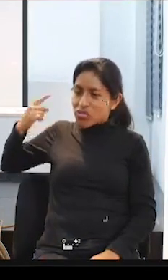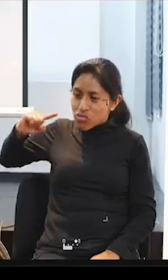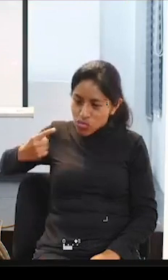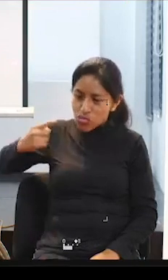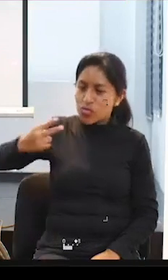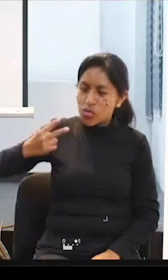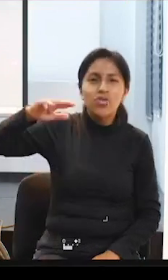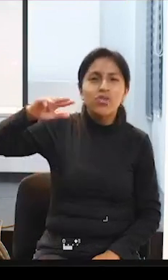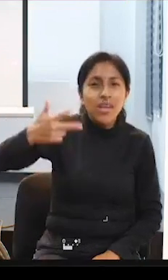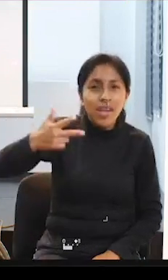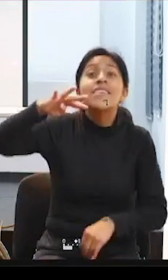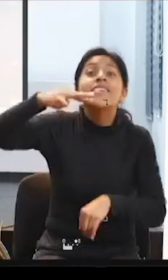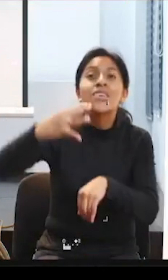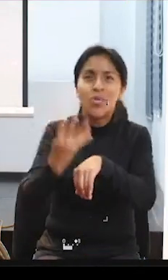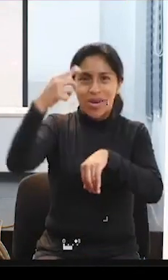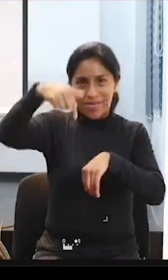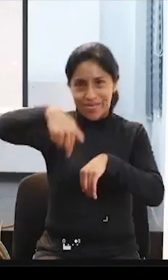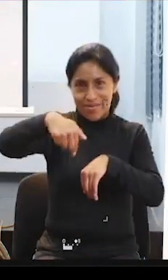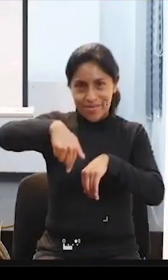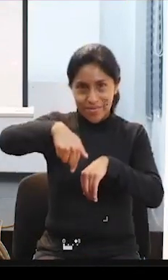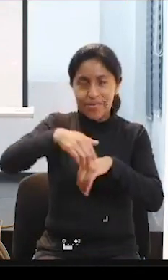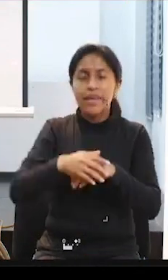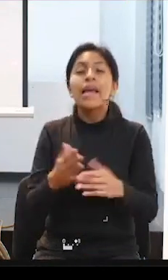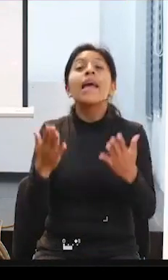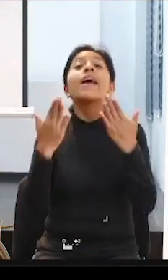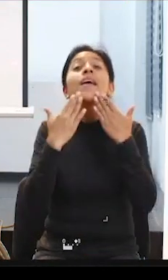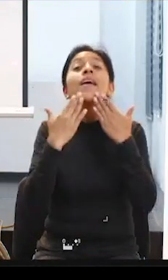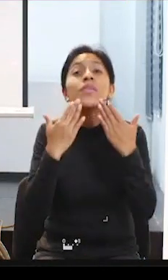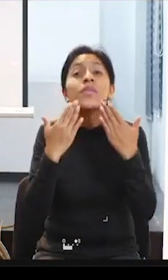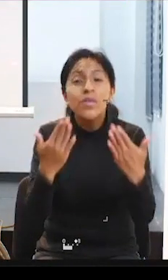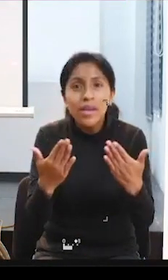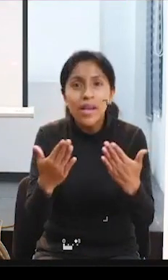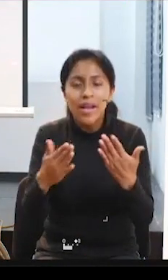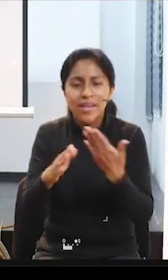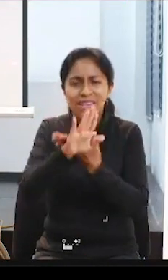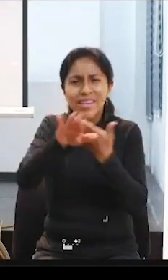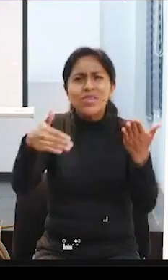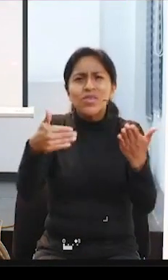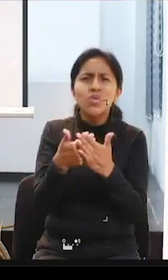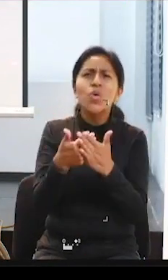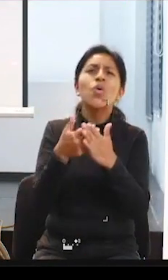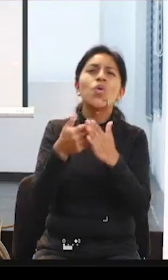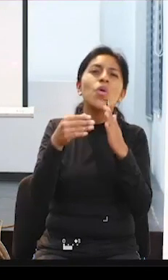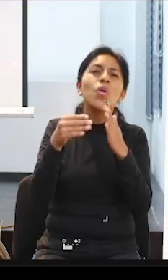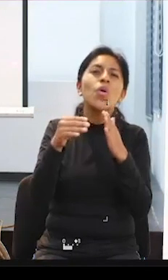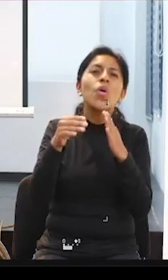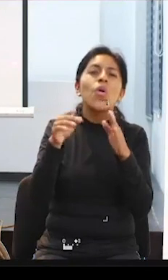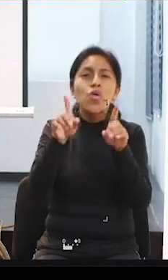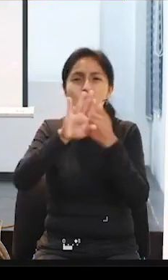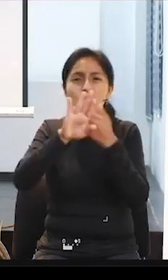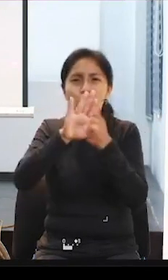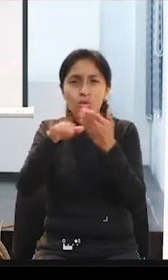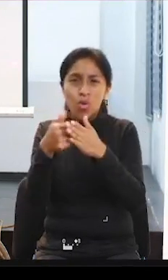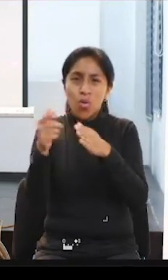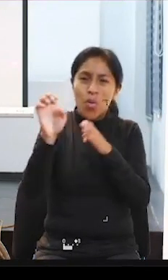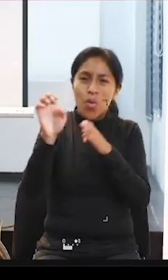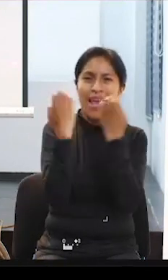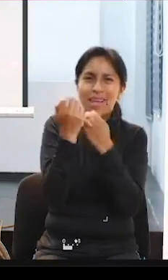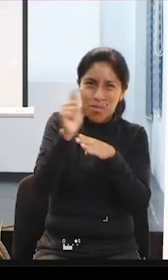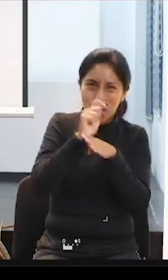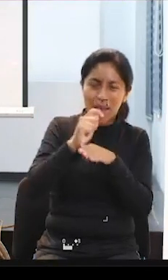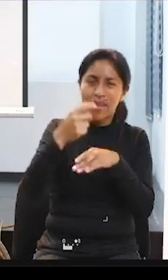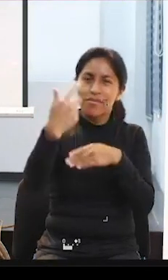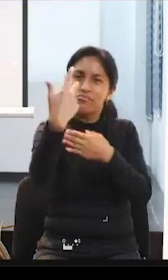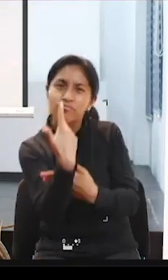Cultural de España en La Paz. Agradecemos también a todo el equipo técnico que hace posible esta transmisión y que estos